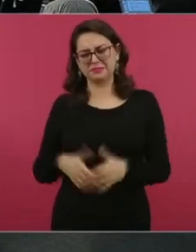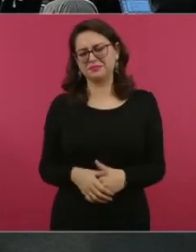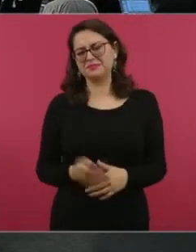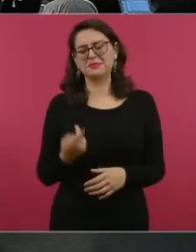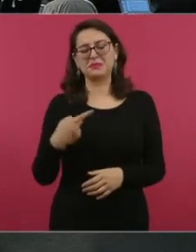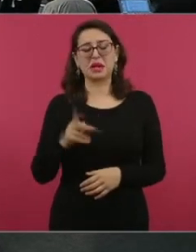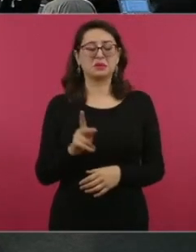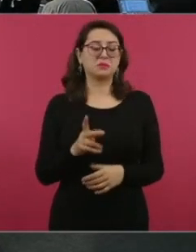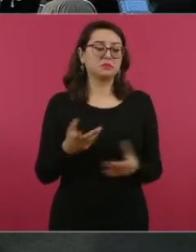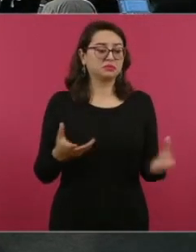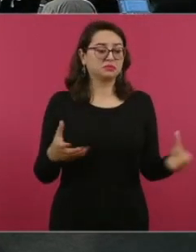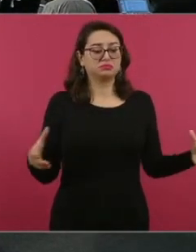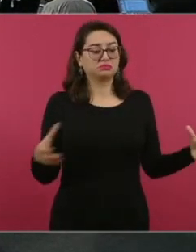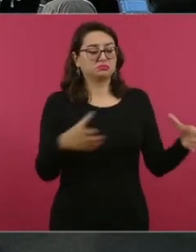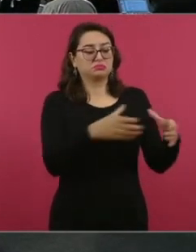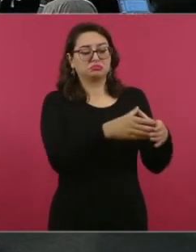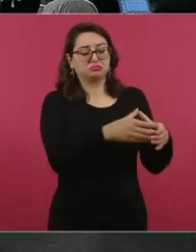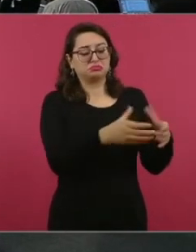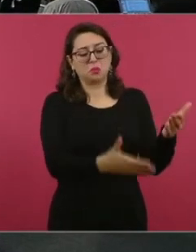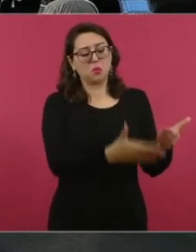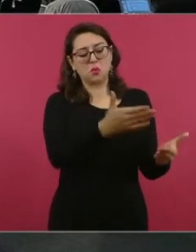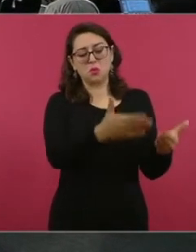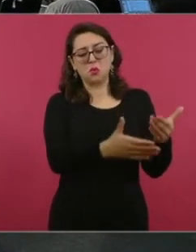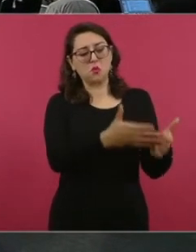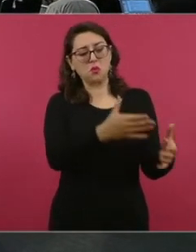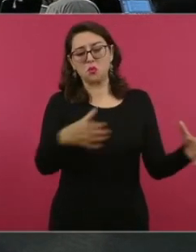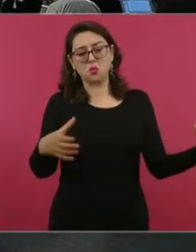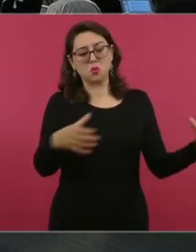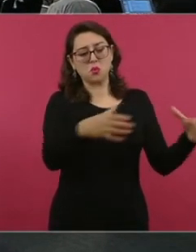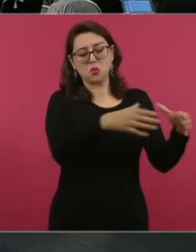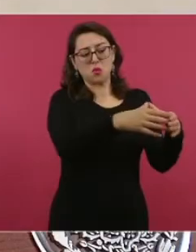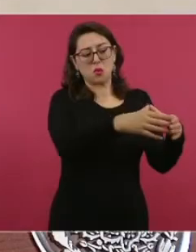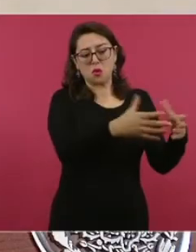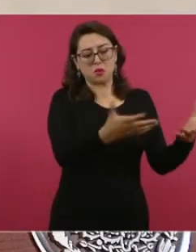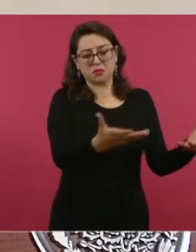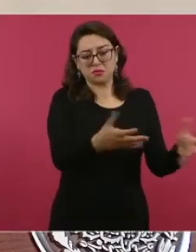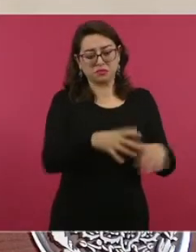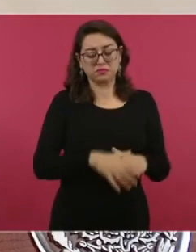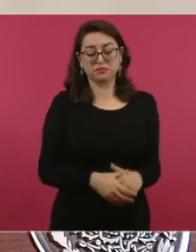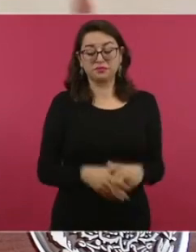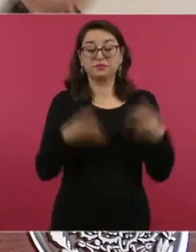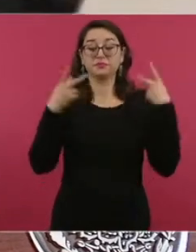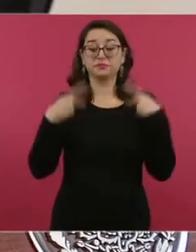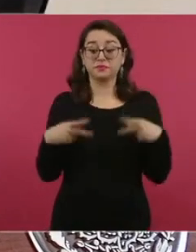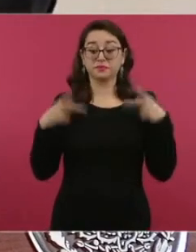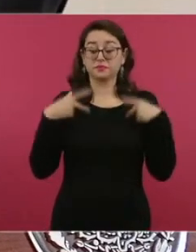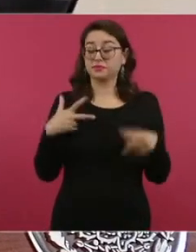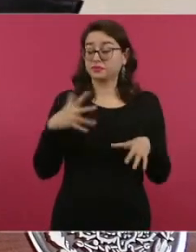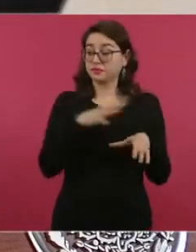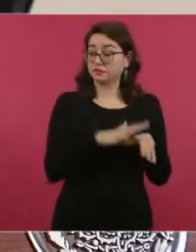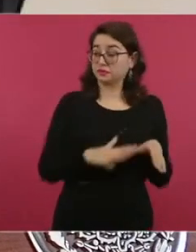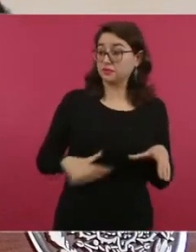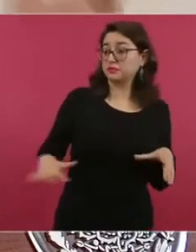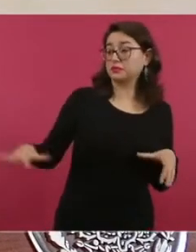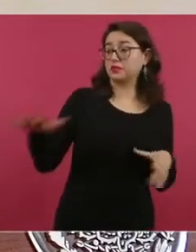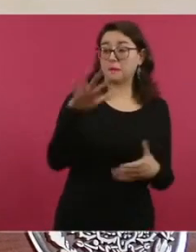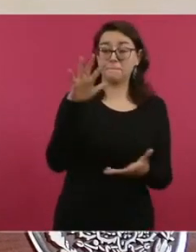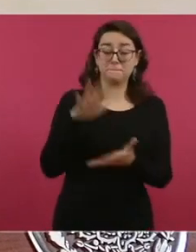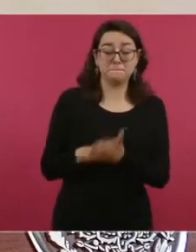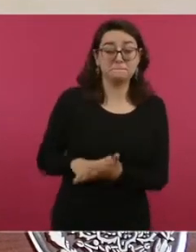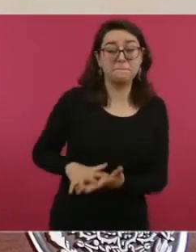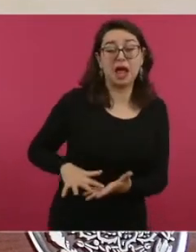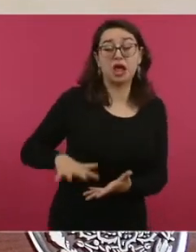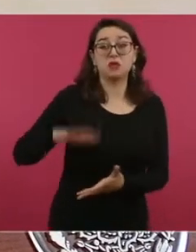La mayoría, incluso de los potentados